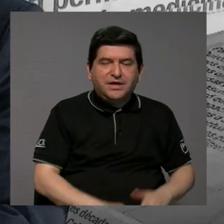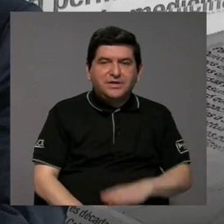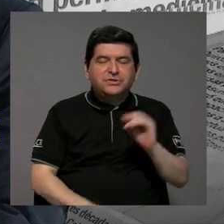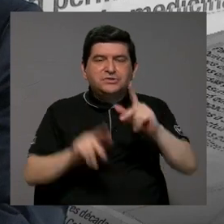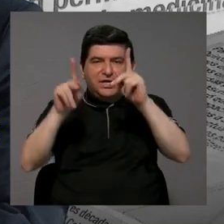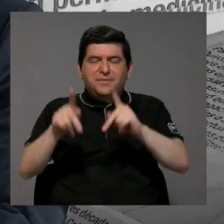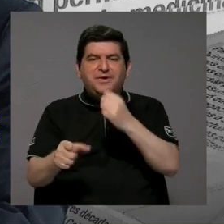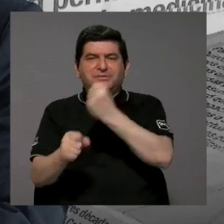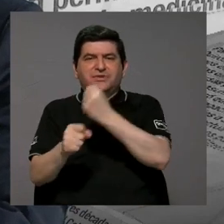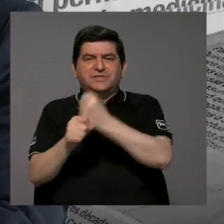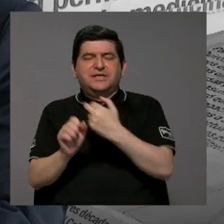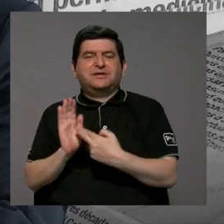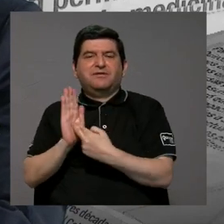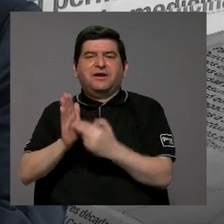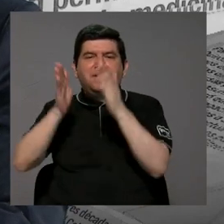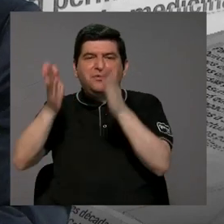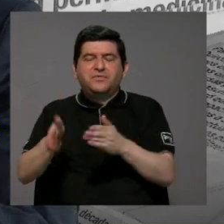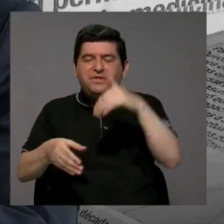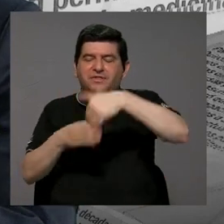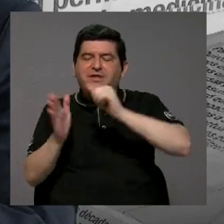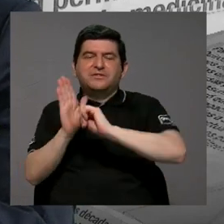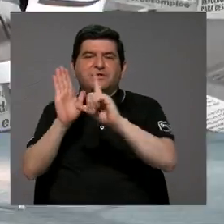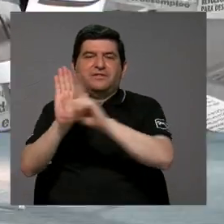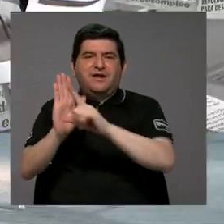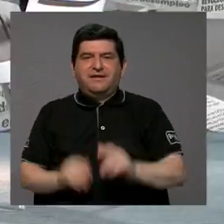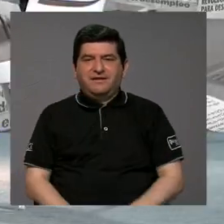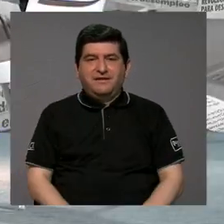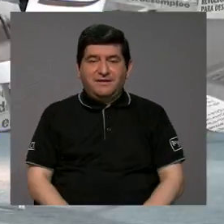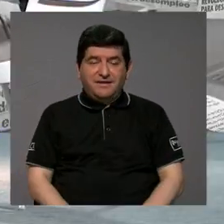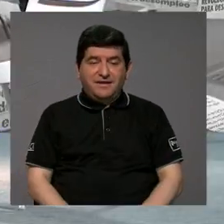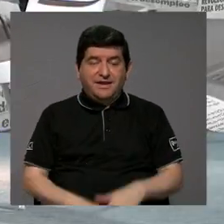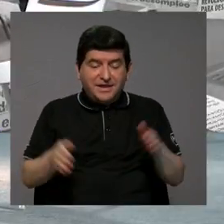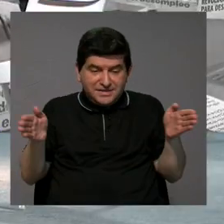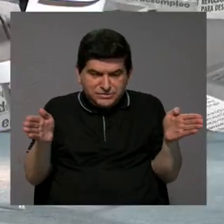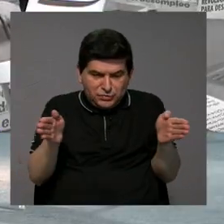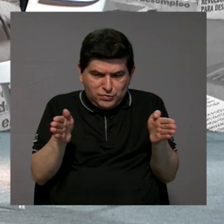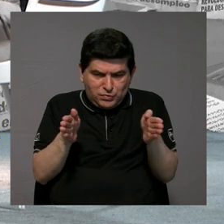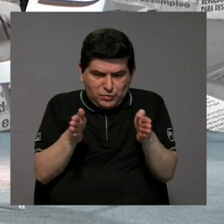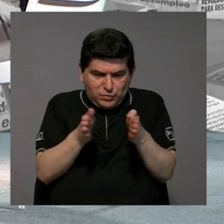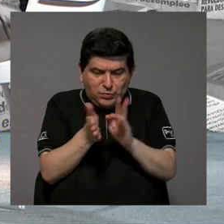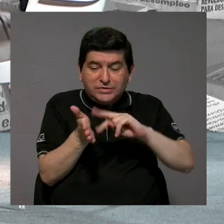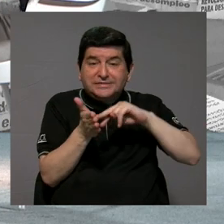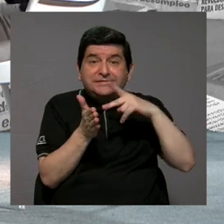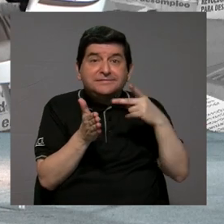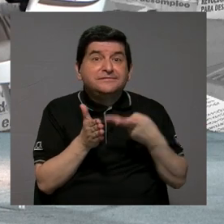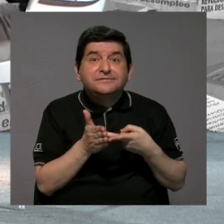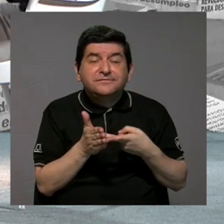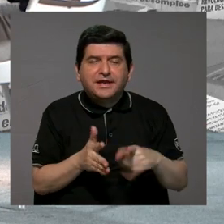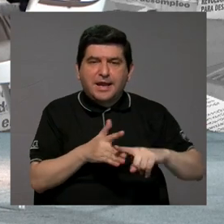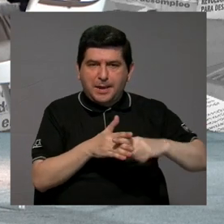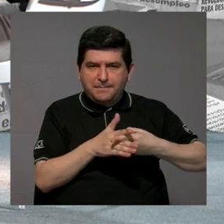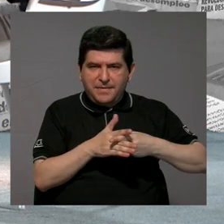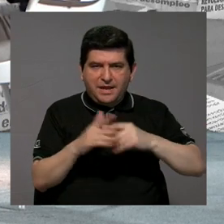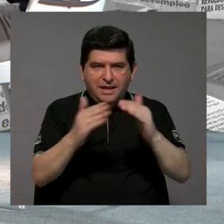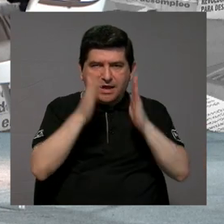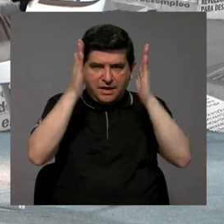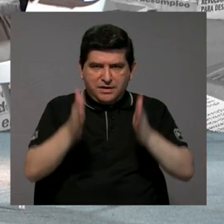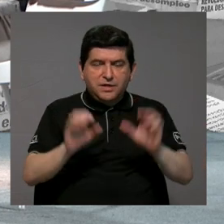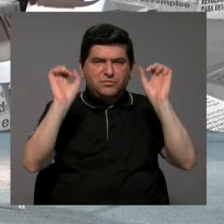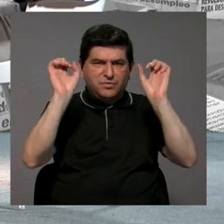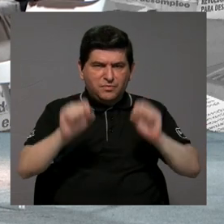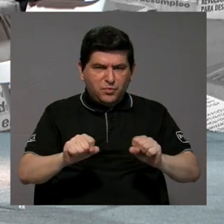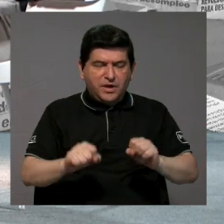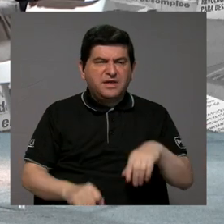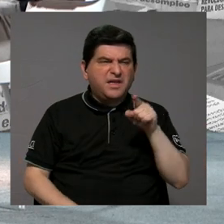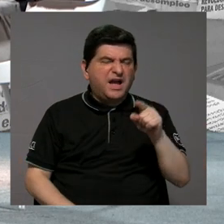ejercen algún puesto de representación en el Congreso. Y reducir esa distancia implica, de alguna forma, darle mecanismos a la ciudadanía